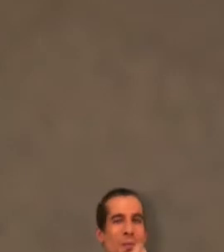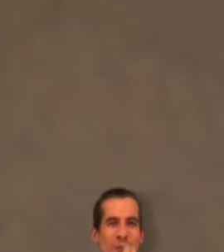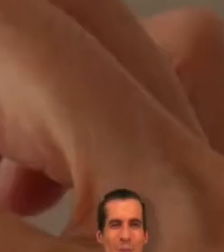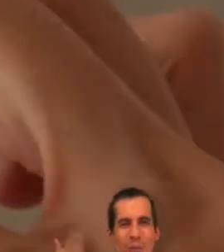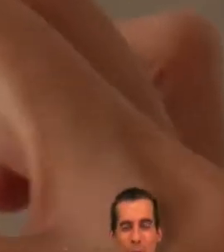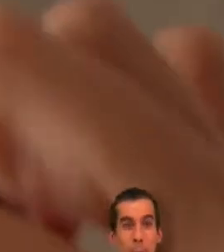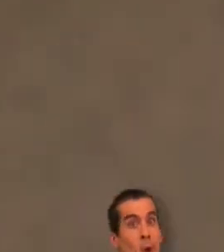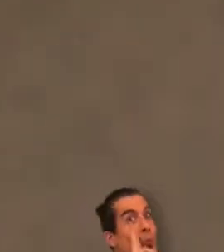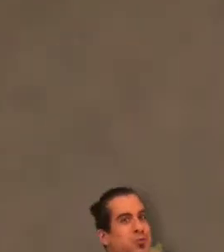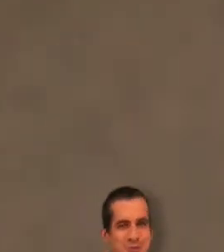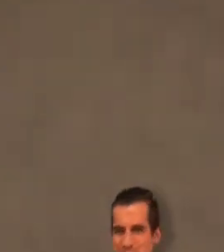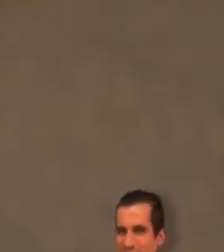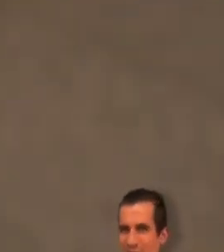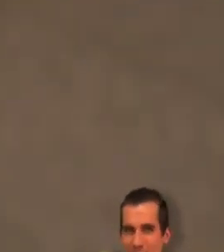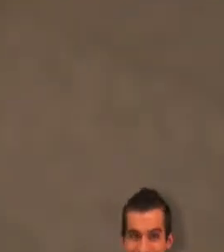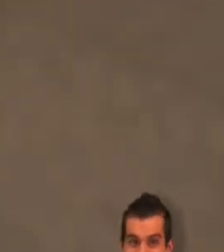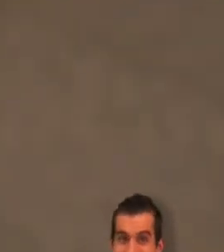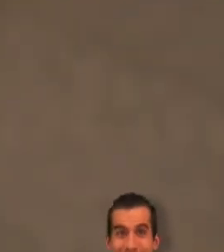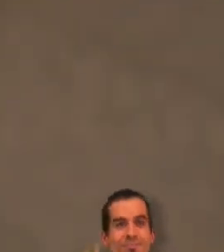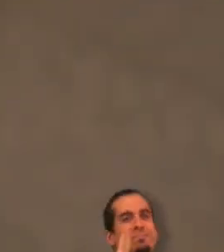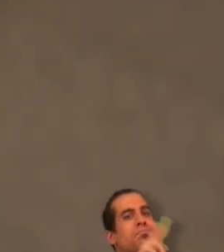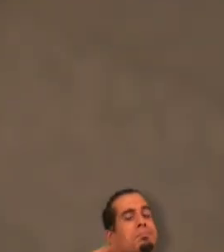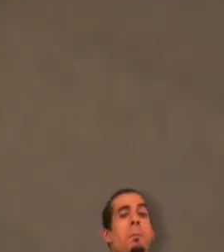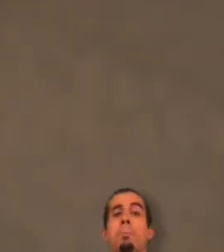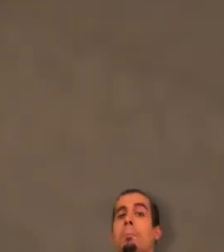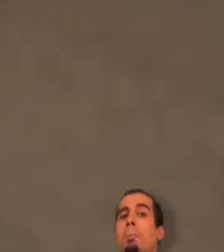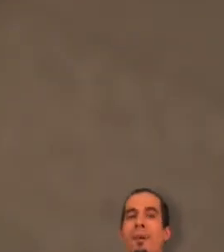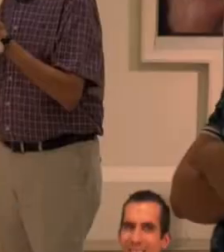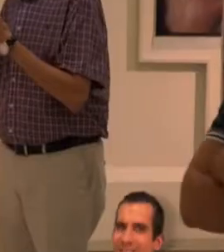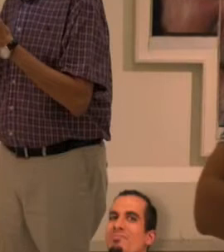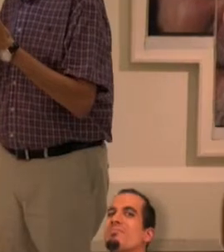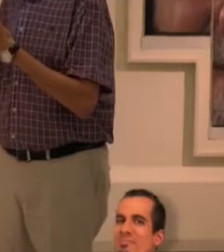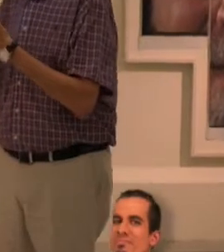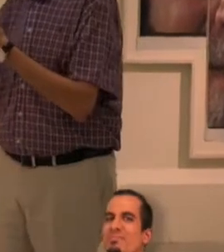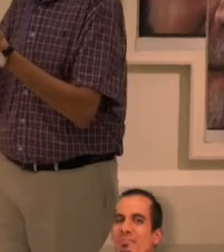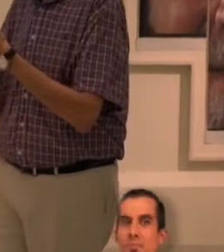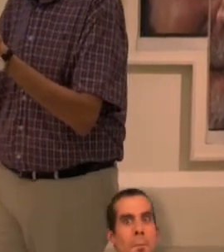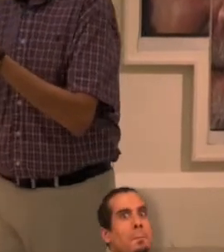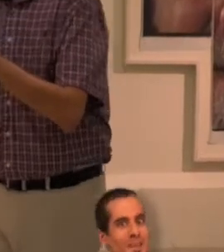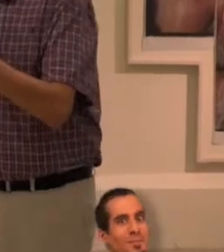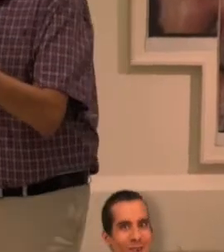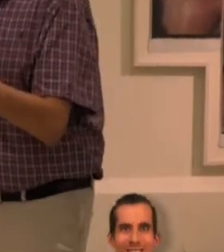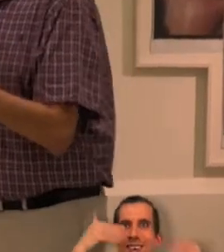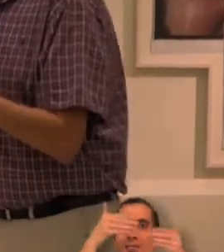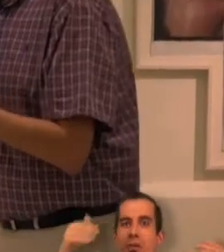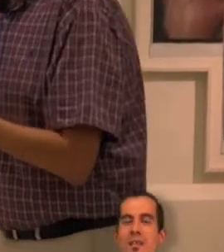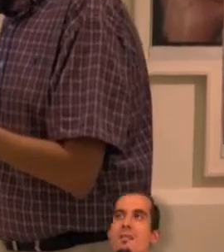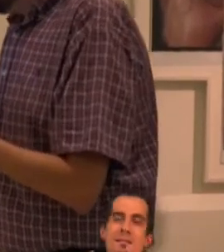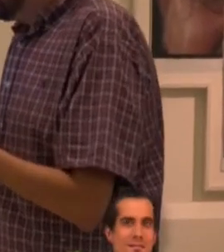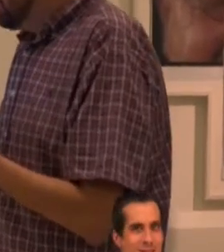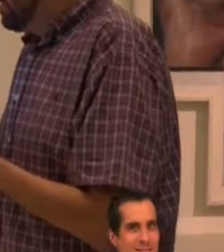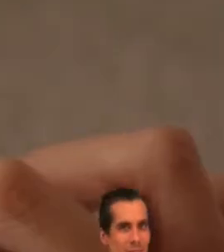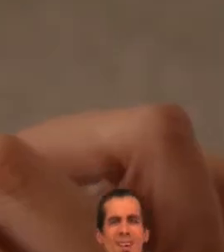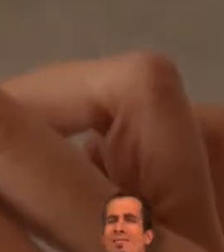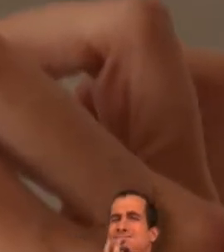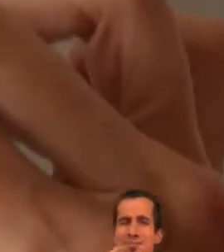bienvenidos visita libre según avances por las distintas salas del museo se tiran mostrando los elementos expuestos en la sala en la